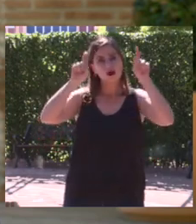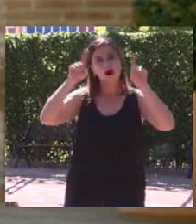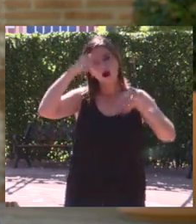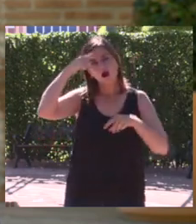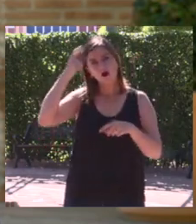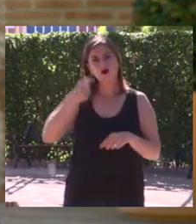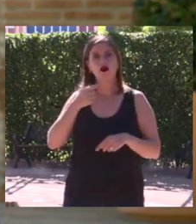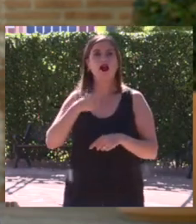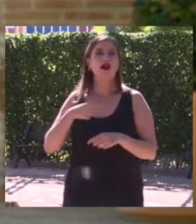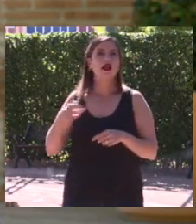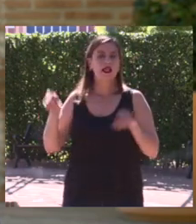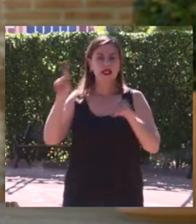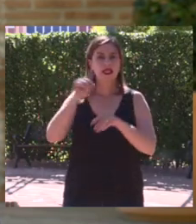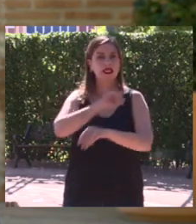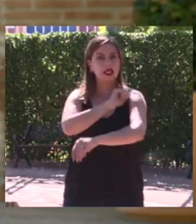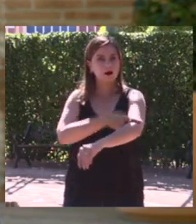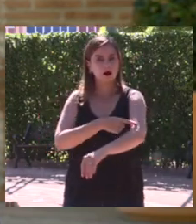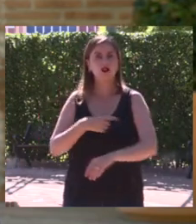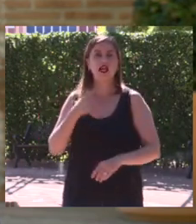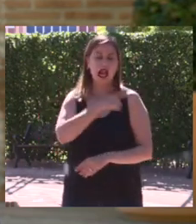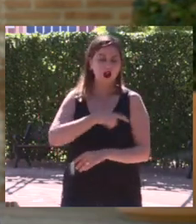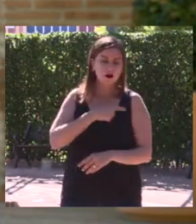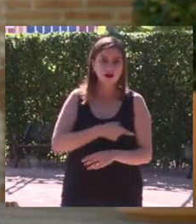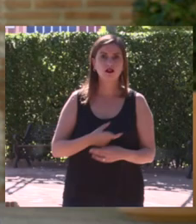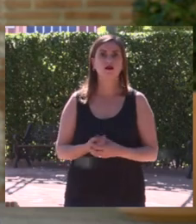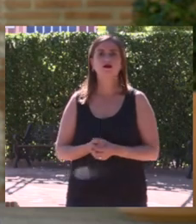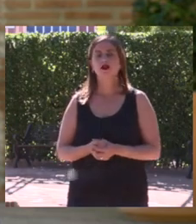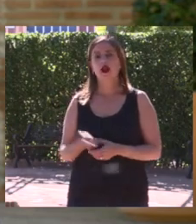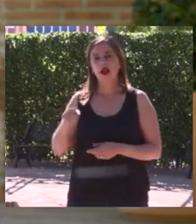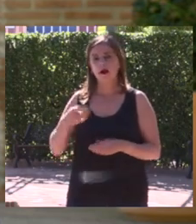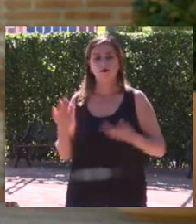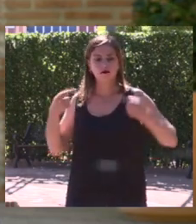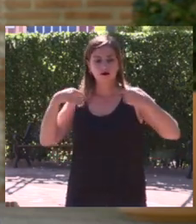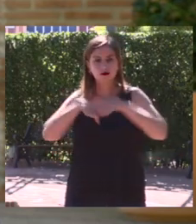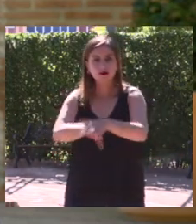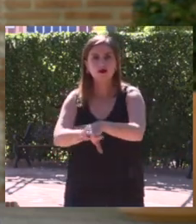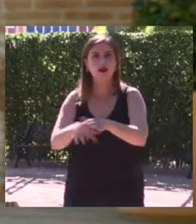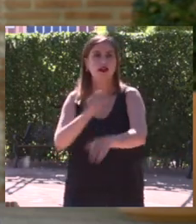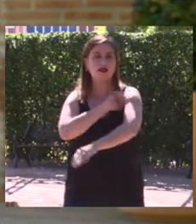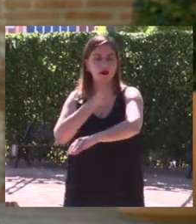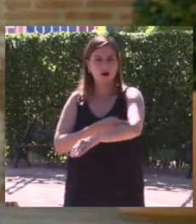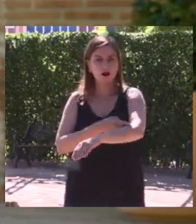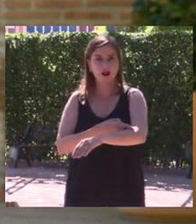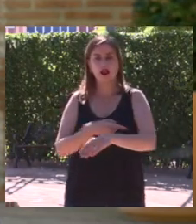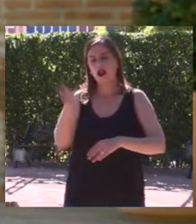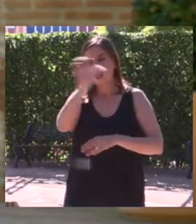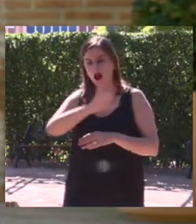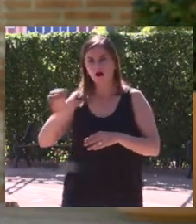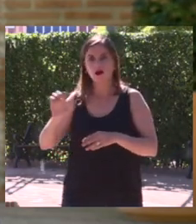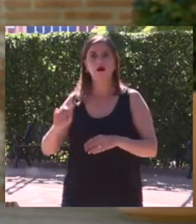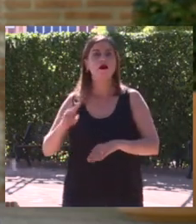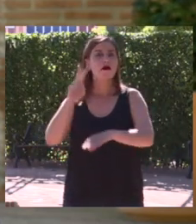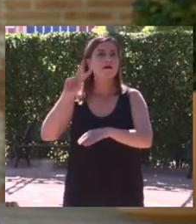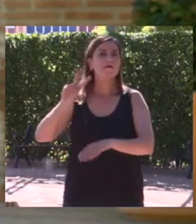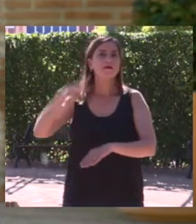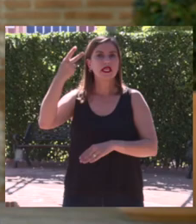Deporte, donde trabajó para incluir el deporte como nueva competencia dentro de los programas comunitarios, vicepresidenta primera